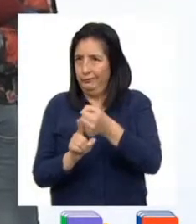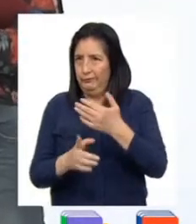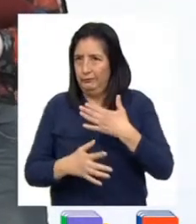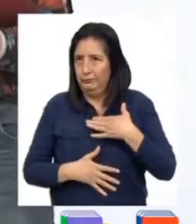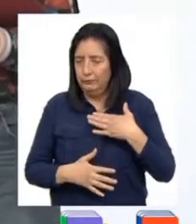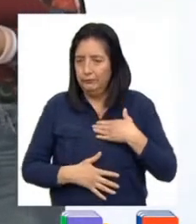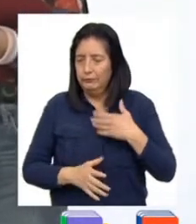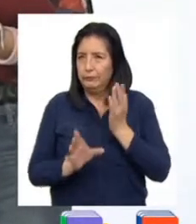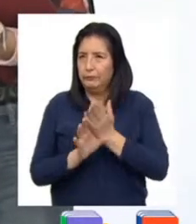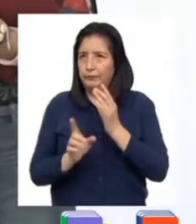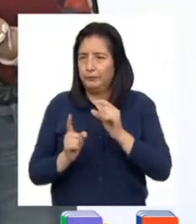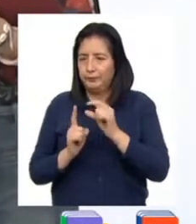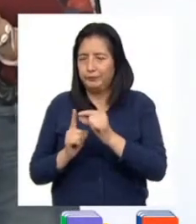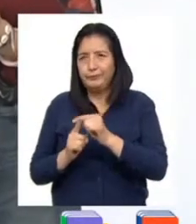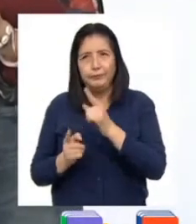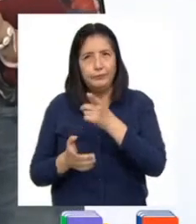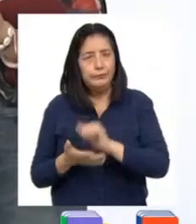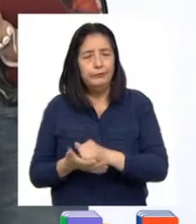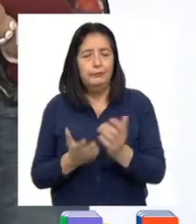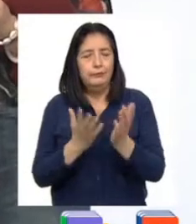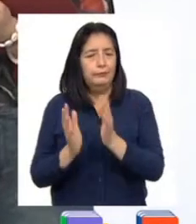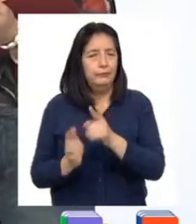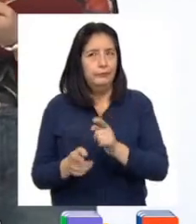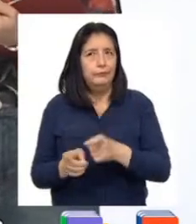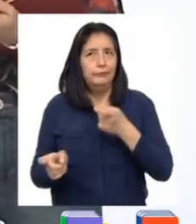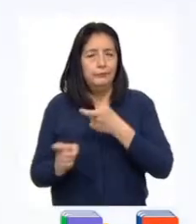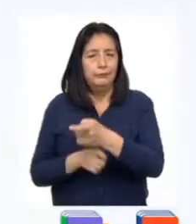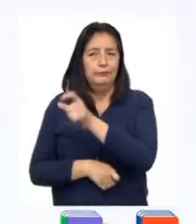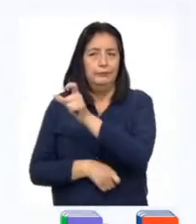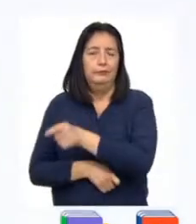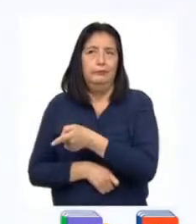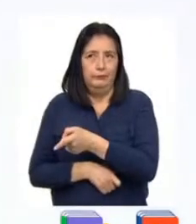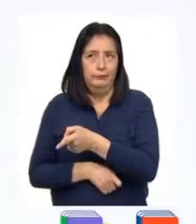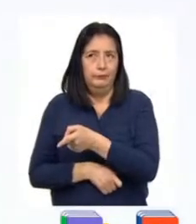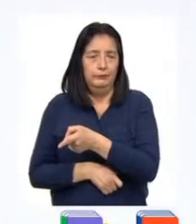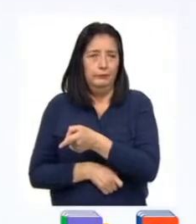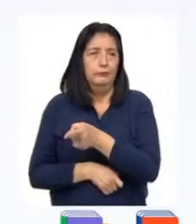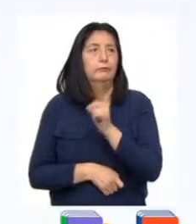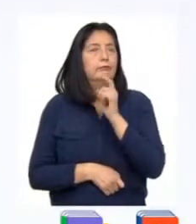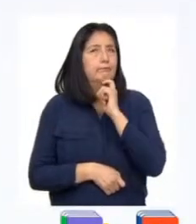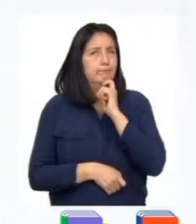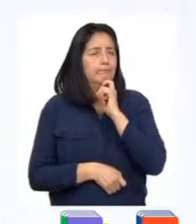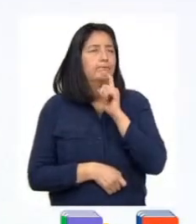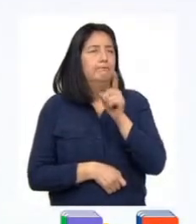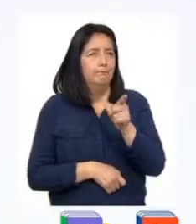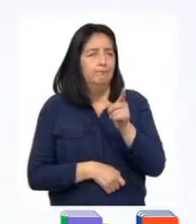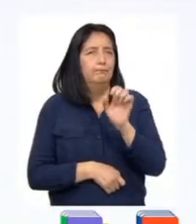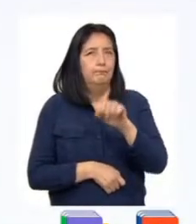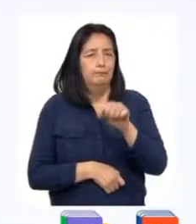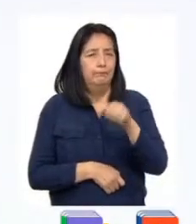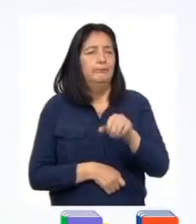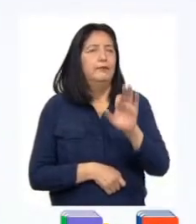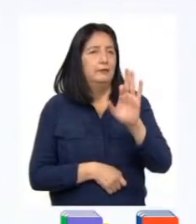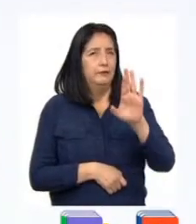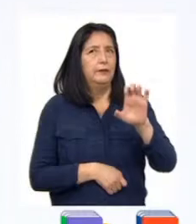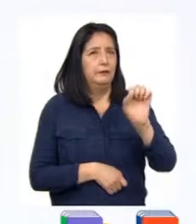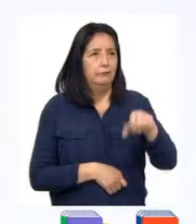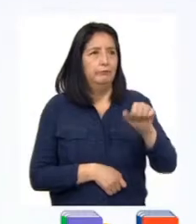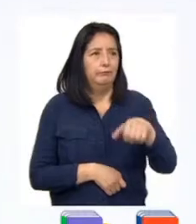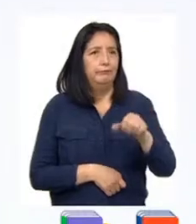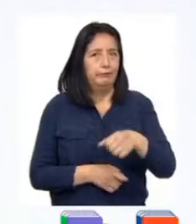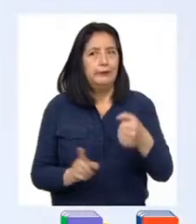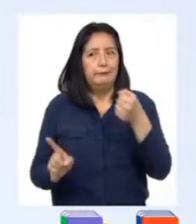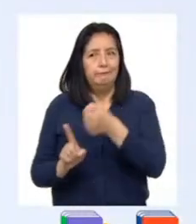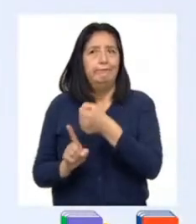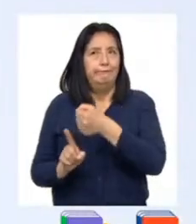psicológicas, verbales, entre estudiantes que afectan a la víctima. Como hemos visto, Franco recibe agresiones